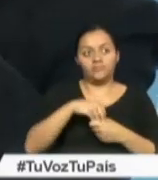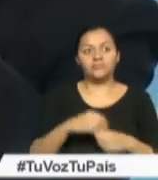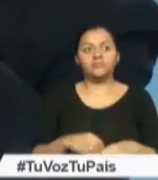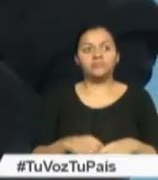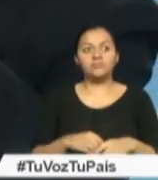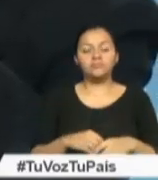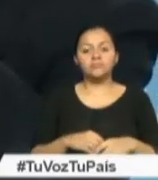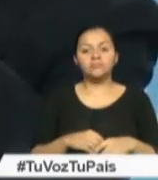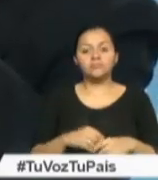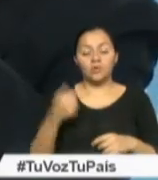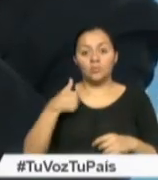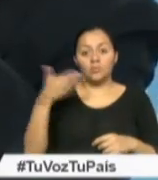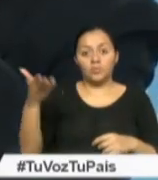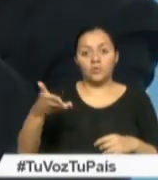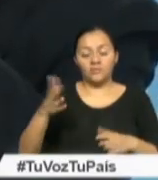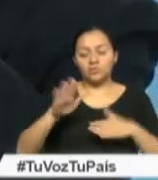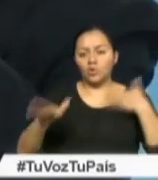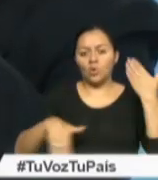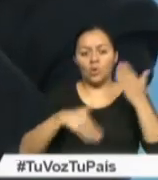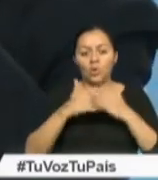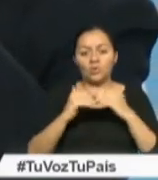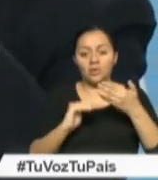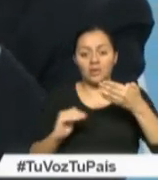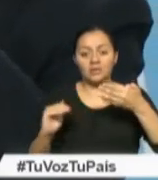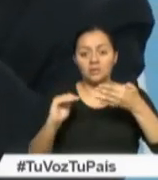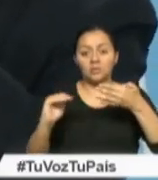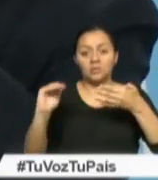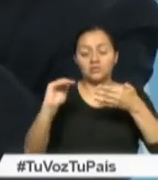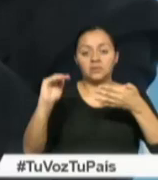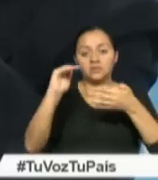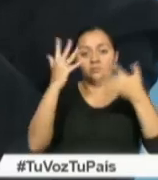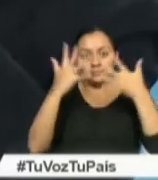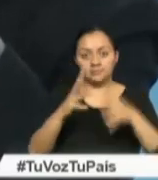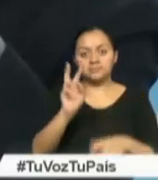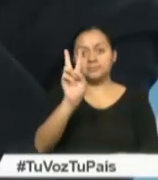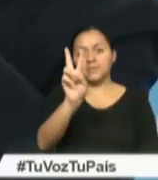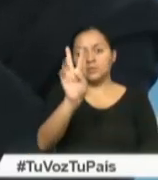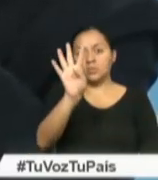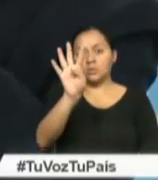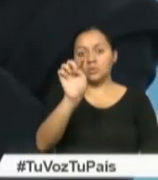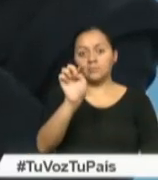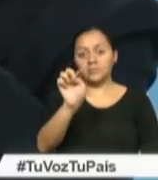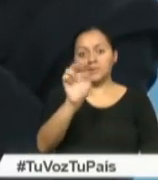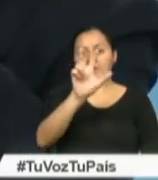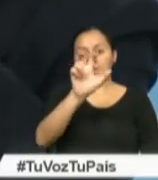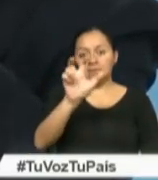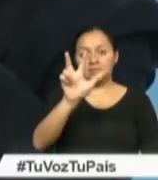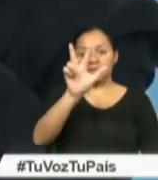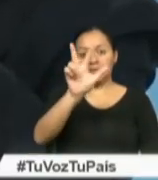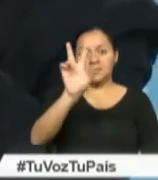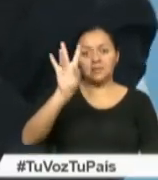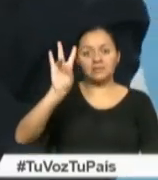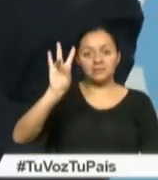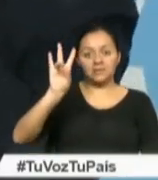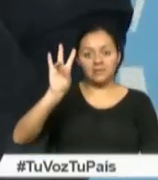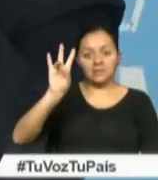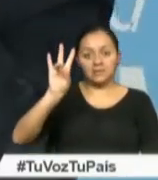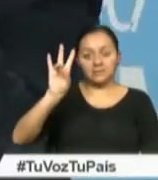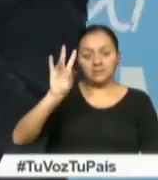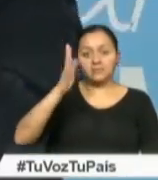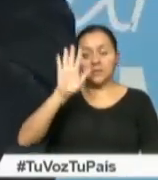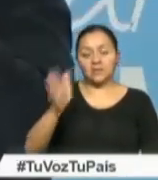Los docentes en recategorización o ascenso han sido 24.337 de ellos